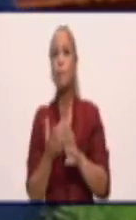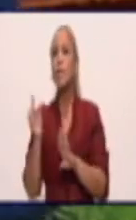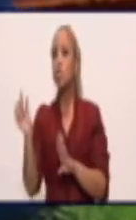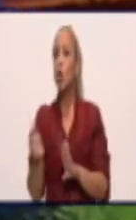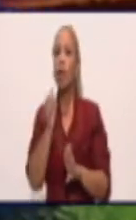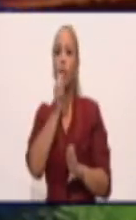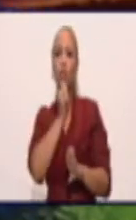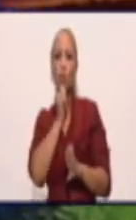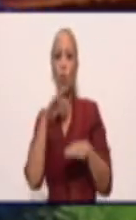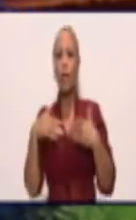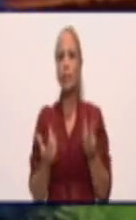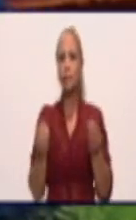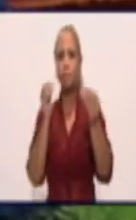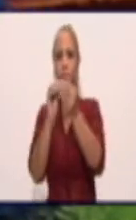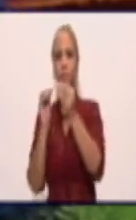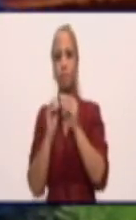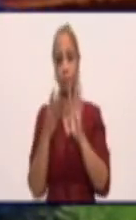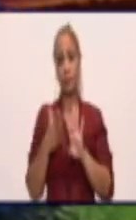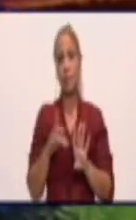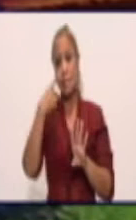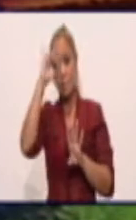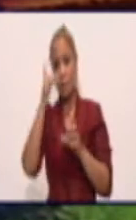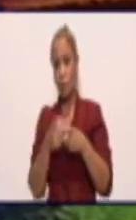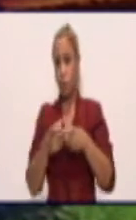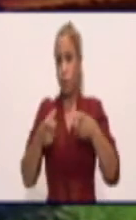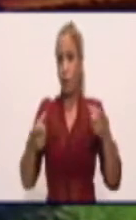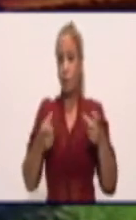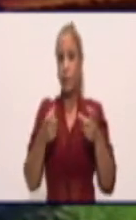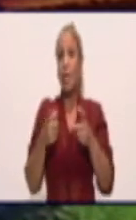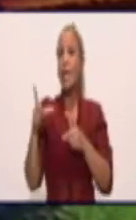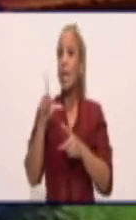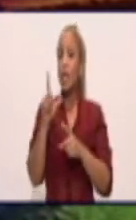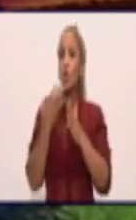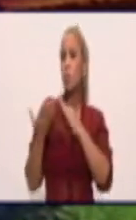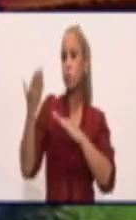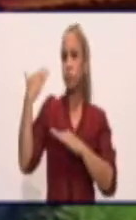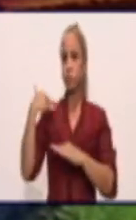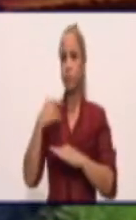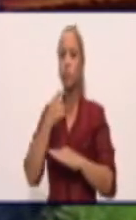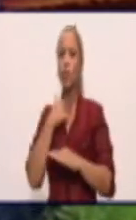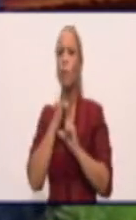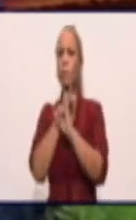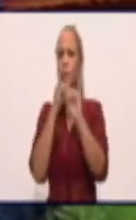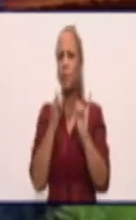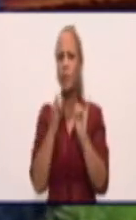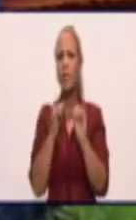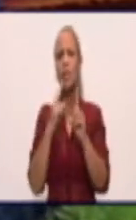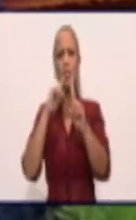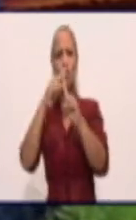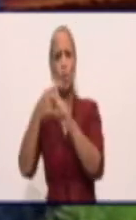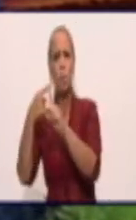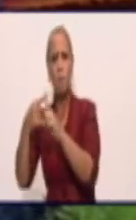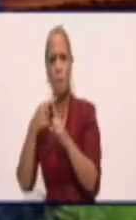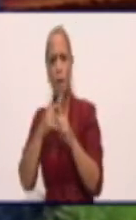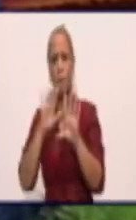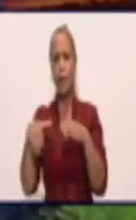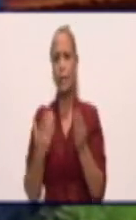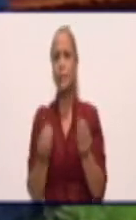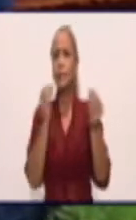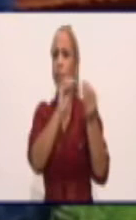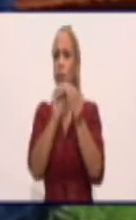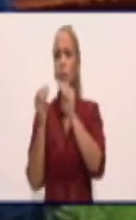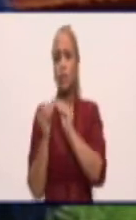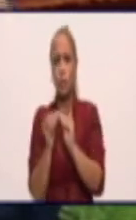elevándose. El pasado lunes yo lo sumaba aquí en el programa y entre sospechosos y contactos había 950